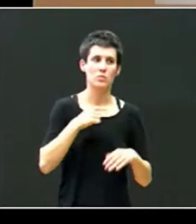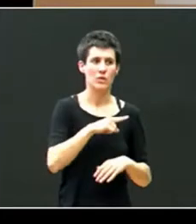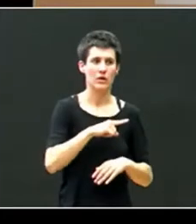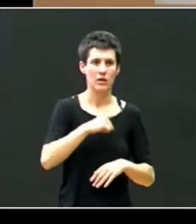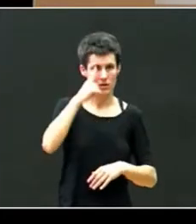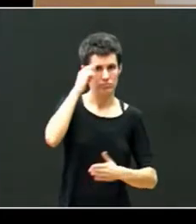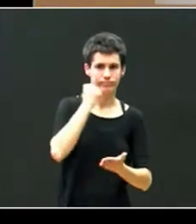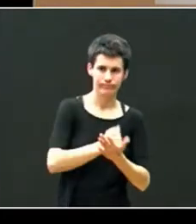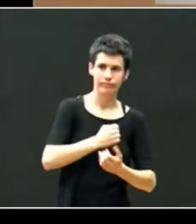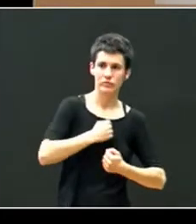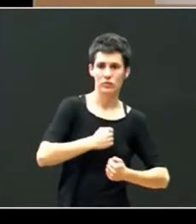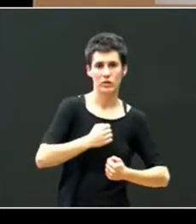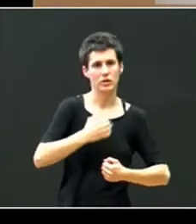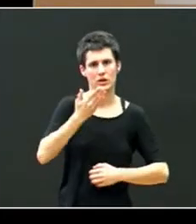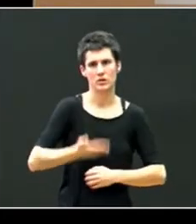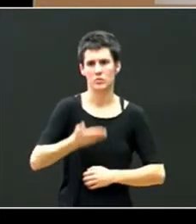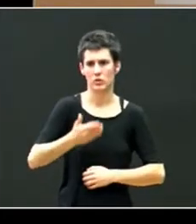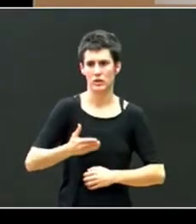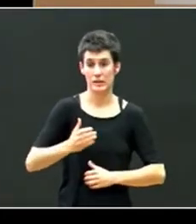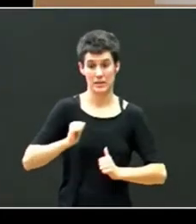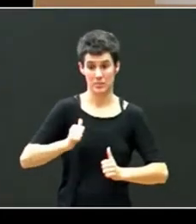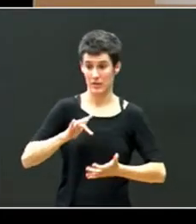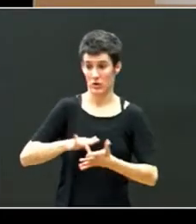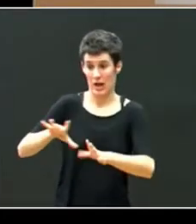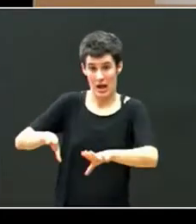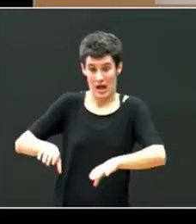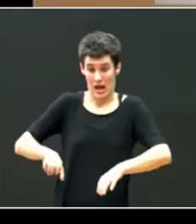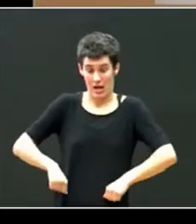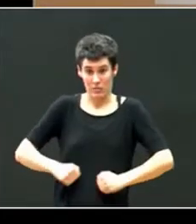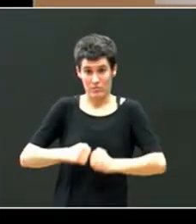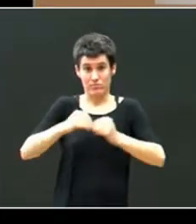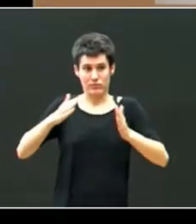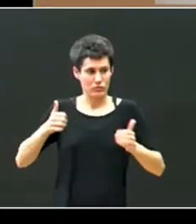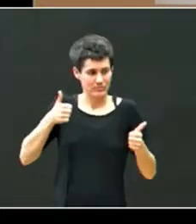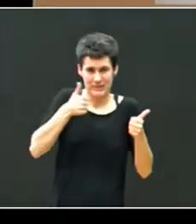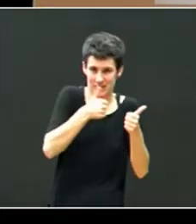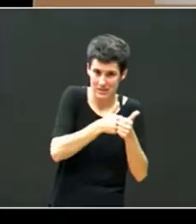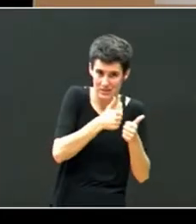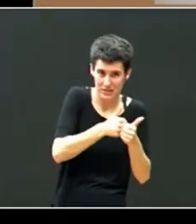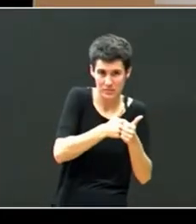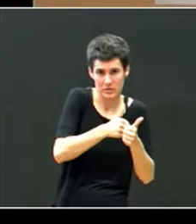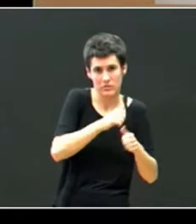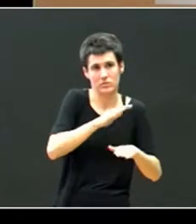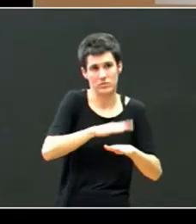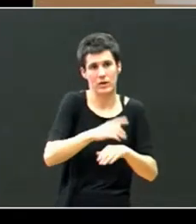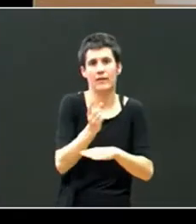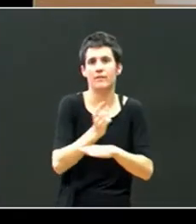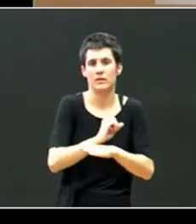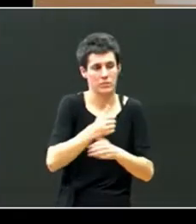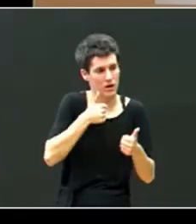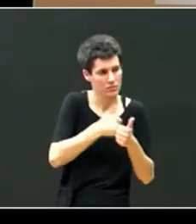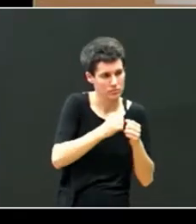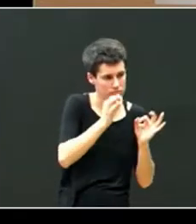que se hagan seguimientos desde el principio de la adopción para apoyar y tratar tempranamente a los menores y sus familias y evitar en la medida de lo posible